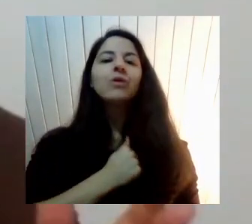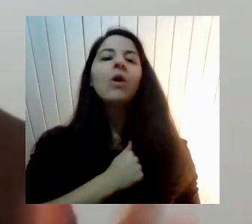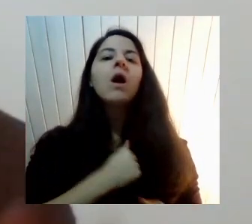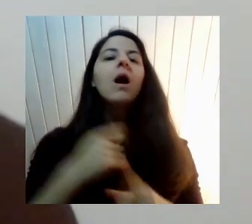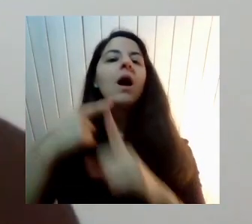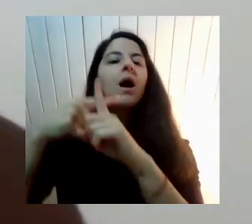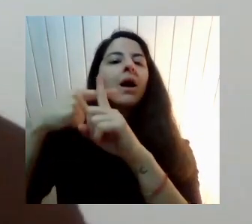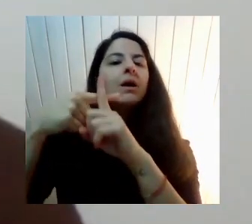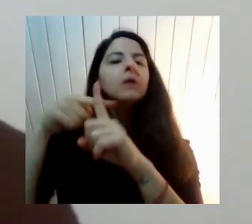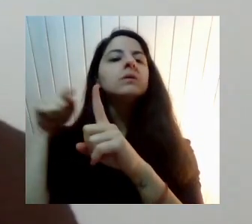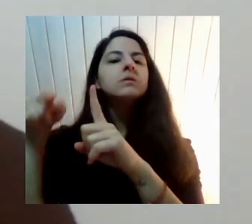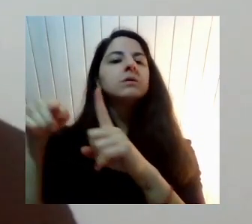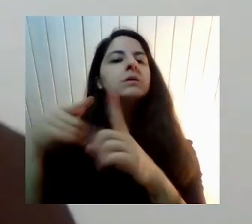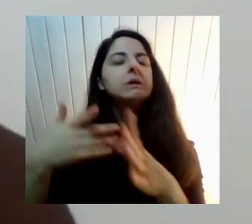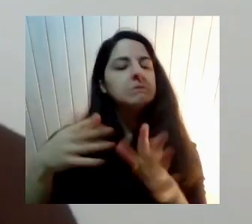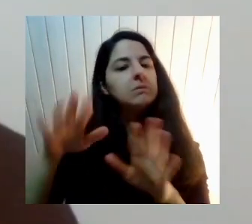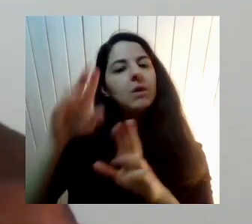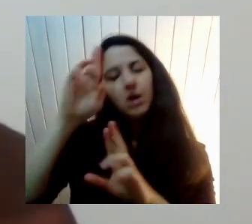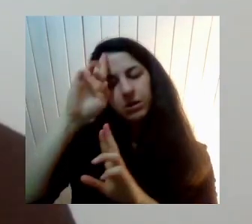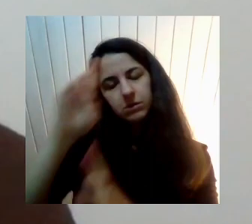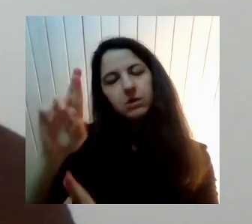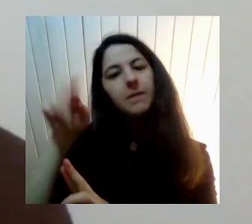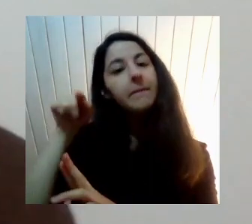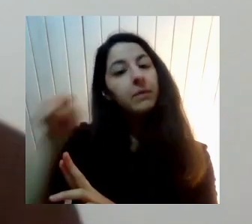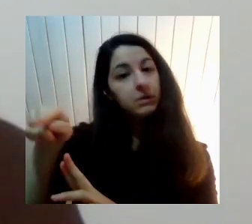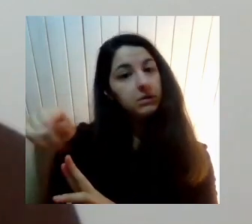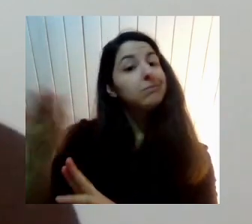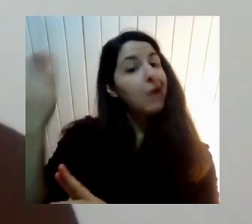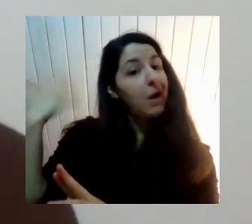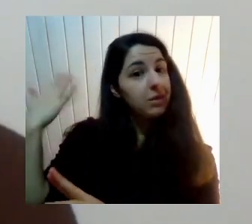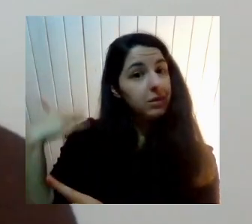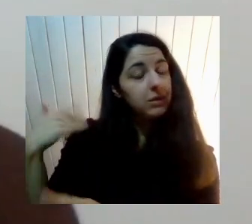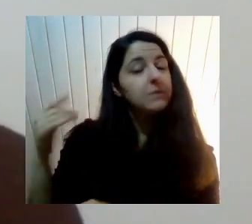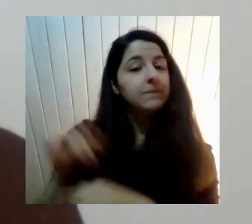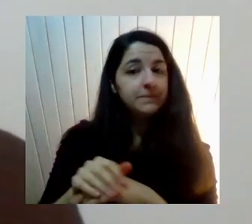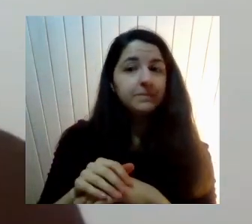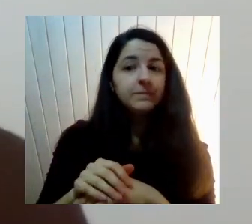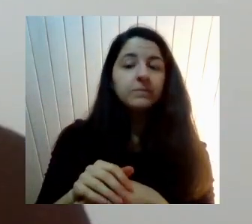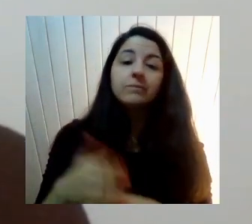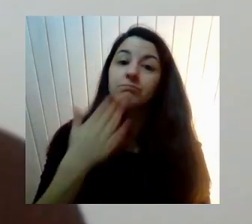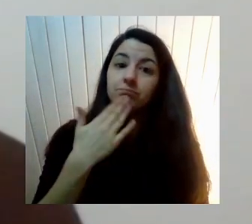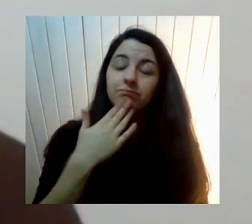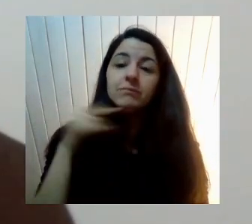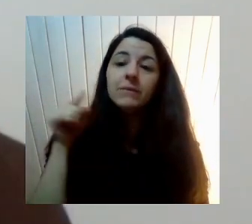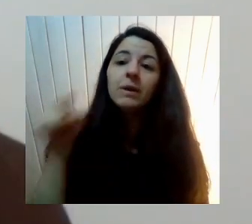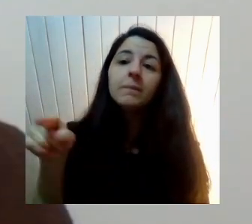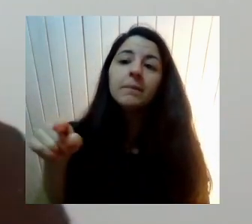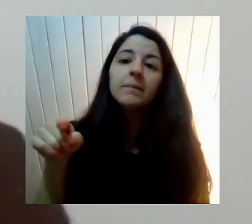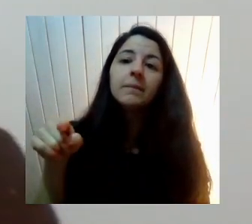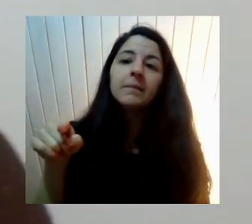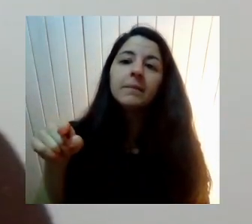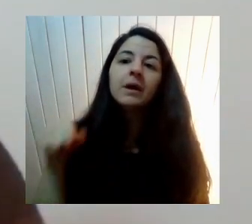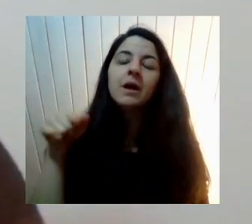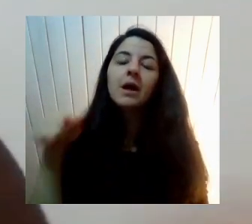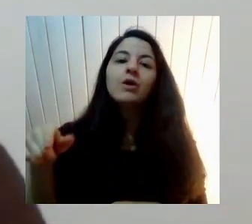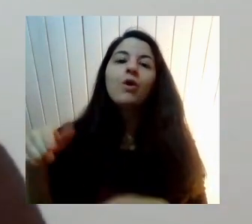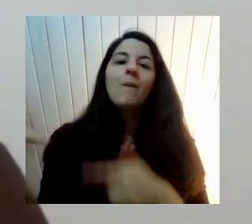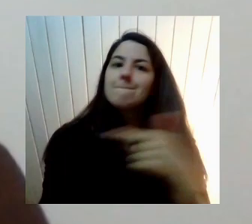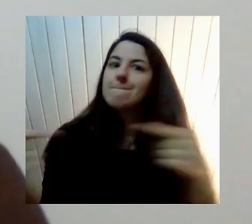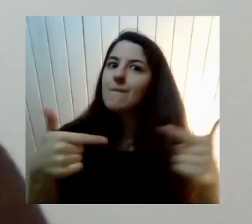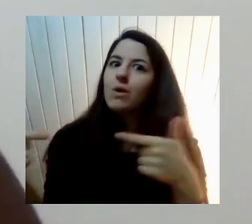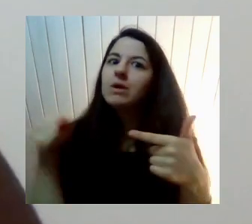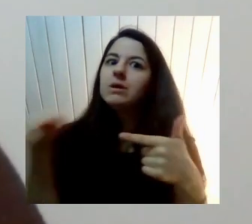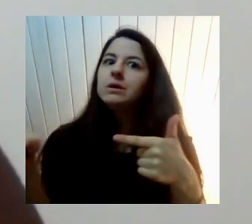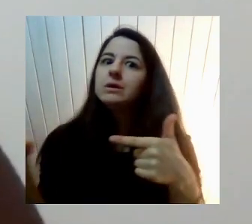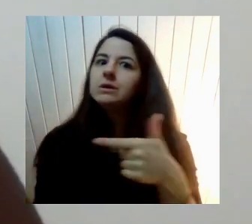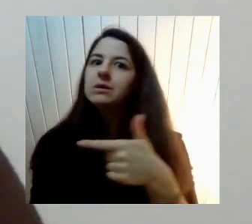prestigio Y además Tenía esa Por ese prestigio Además Una injerencia muy grande En el Estado O sea Básicamente El